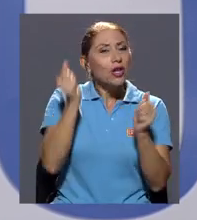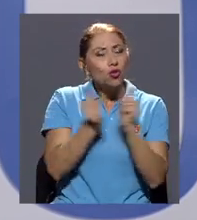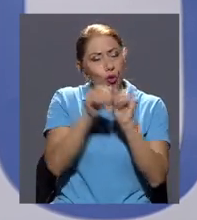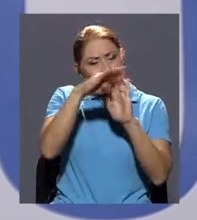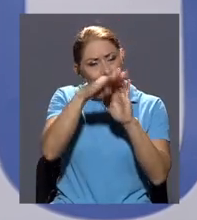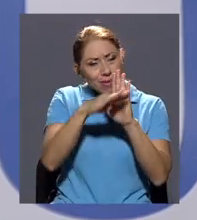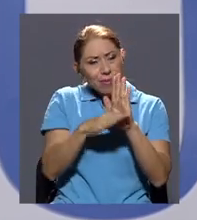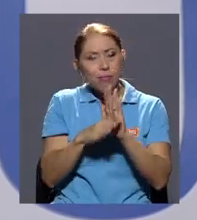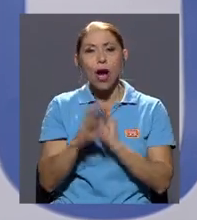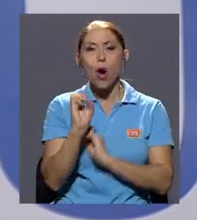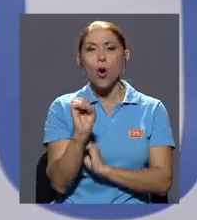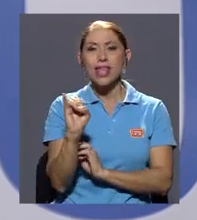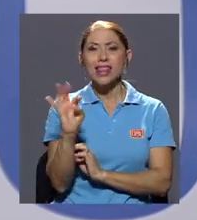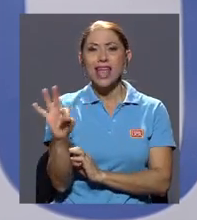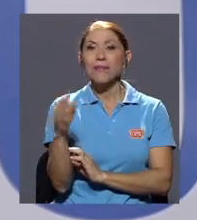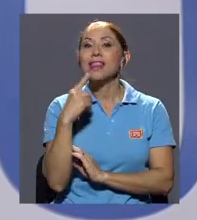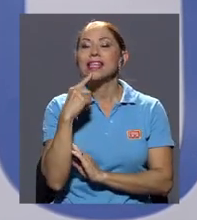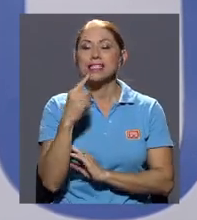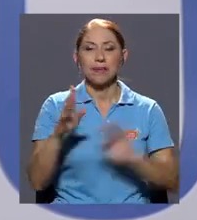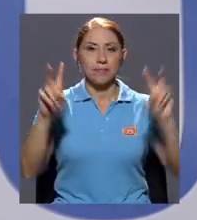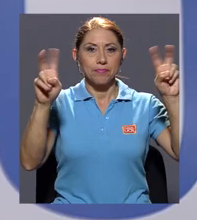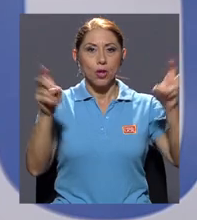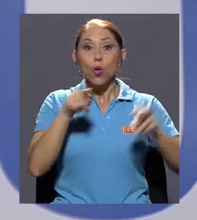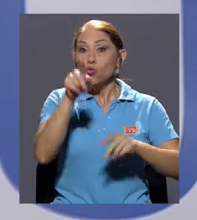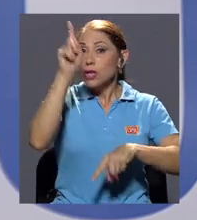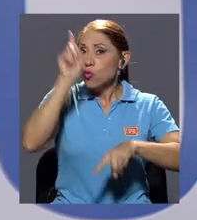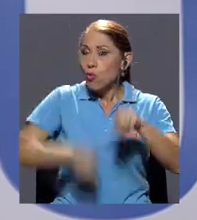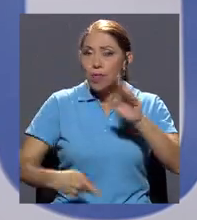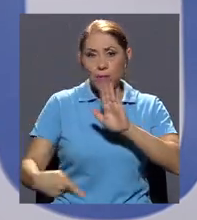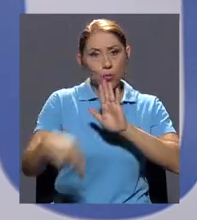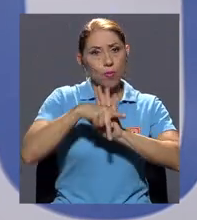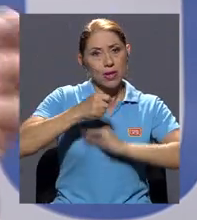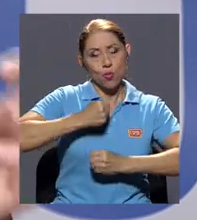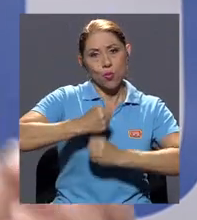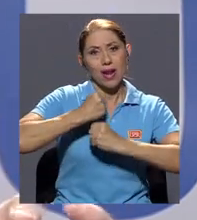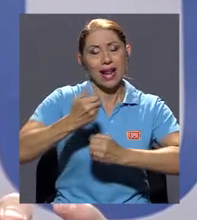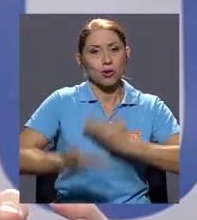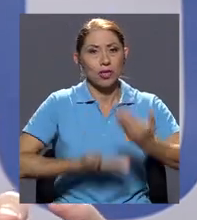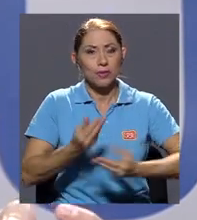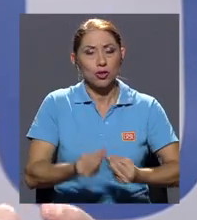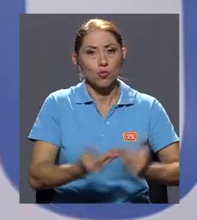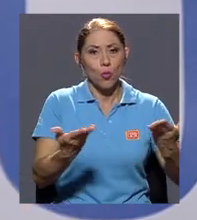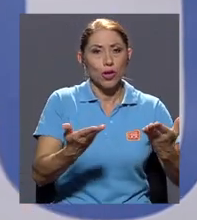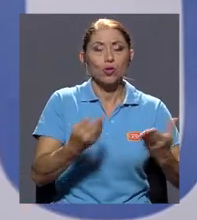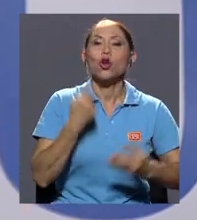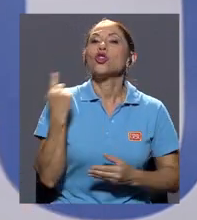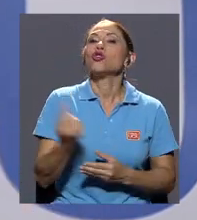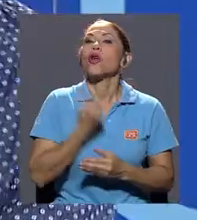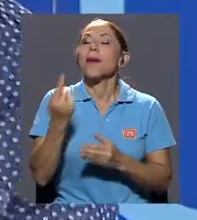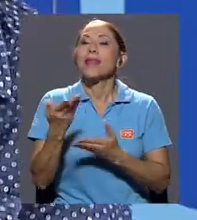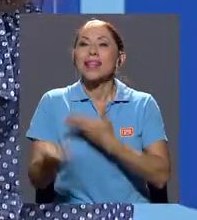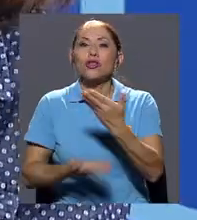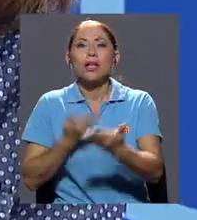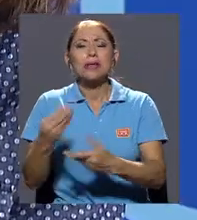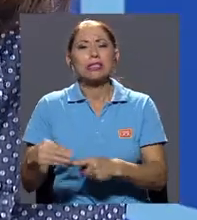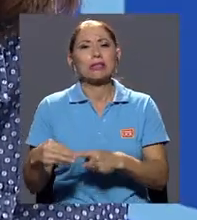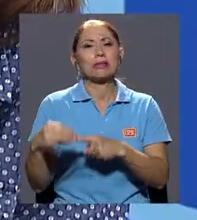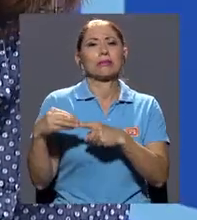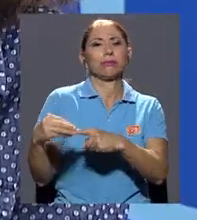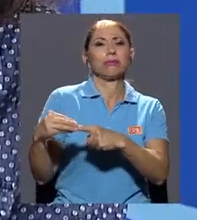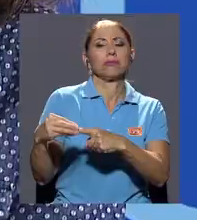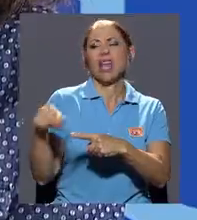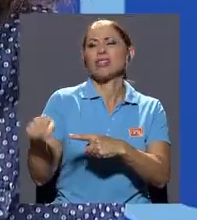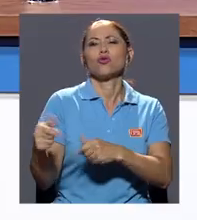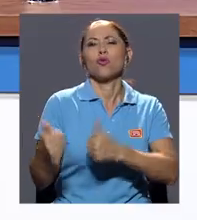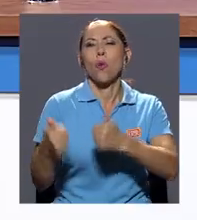básicamente dice, usted no puede prohibir la huelga en los servicios públicos, sino solo en los servicios esenciales. ¿Los servicios esenciales cuáles